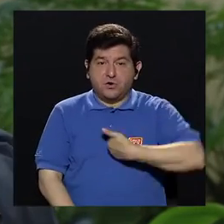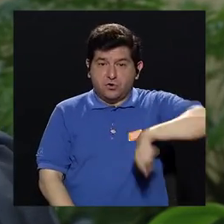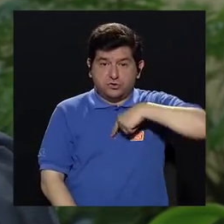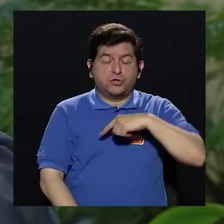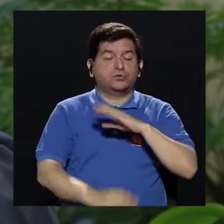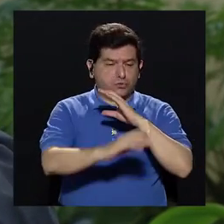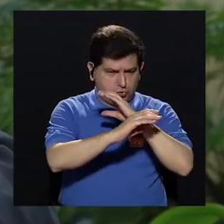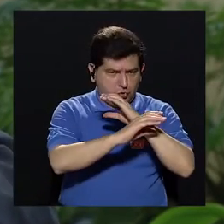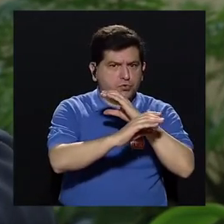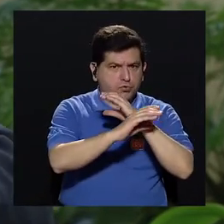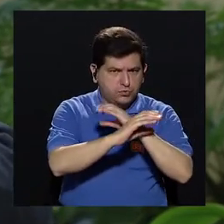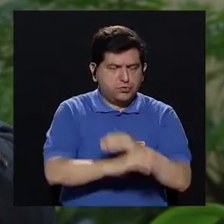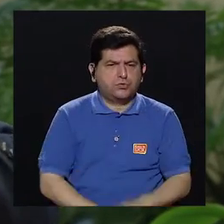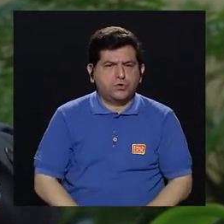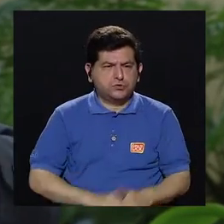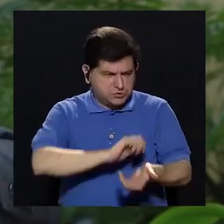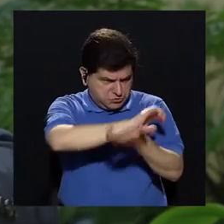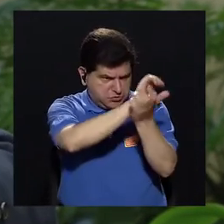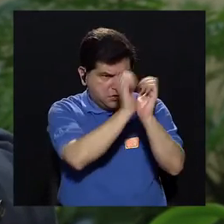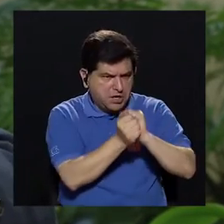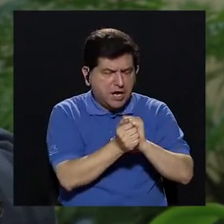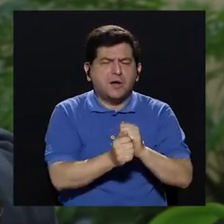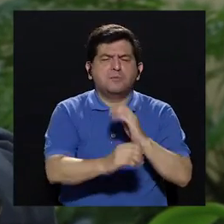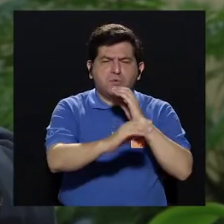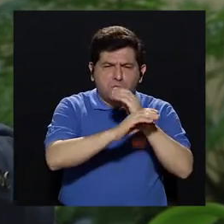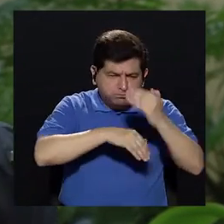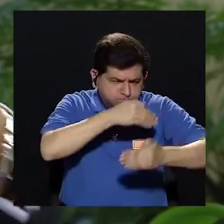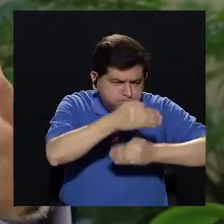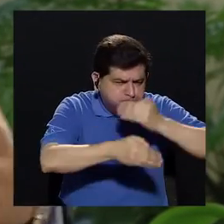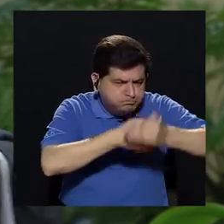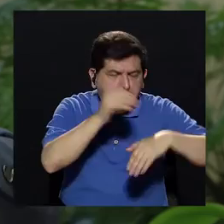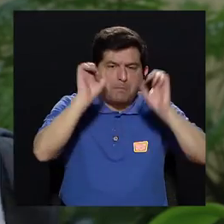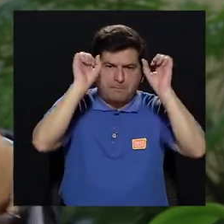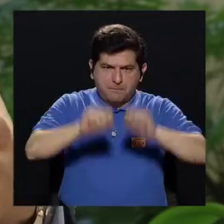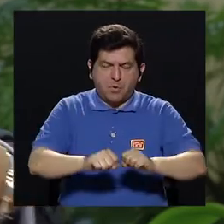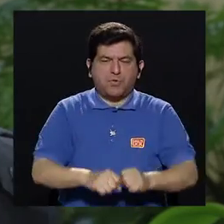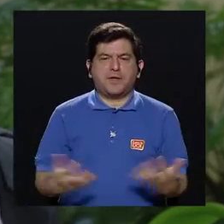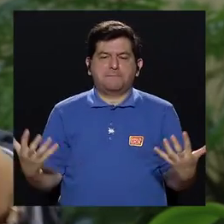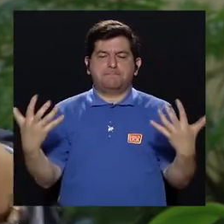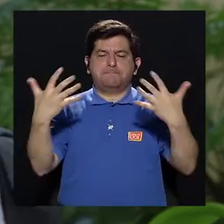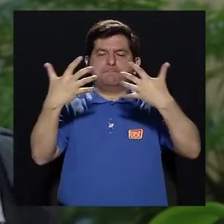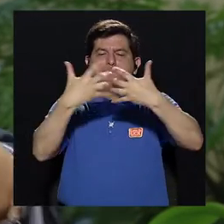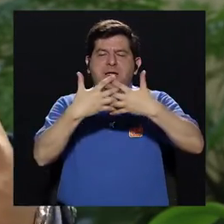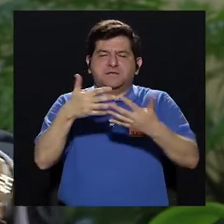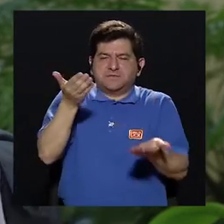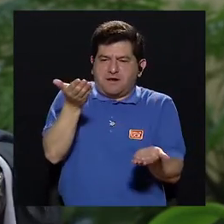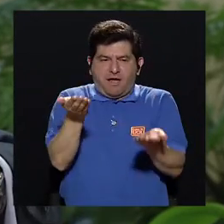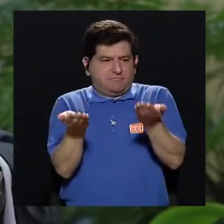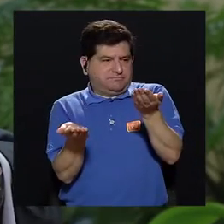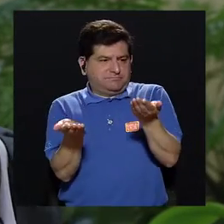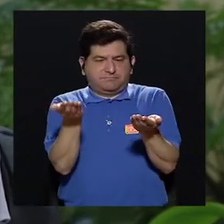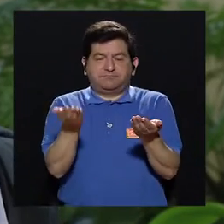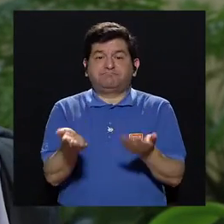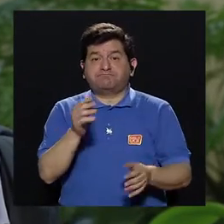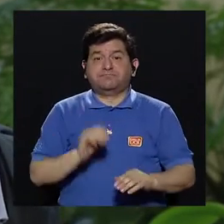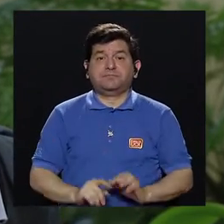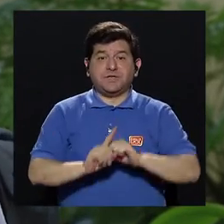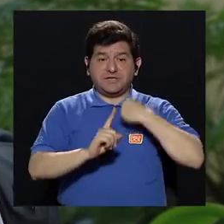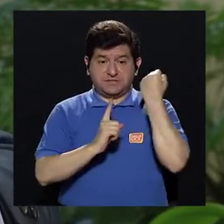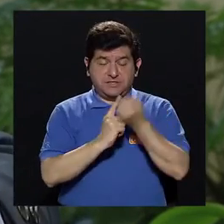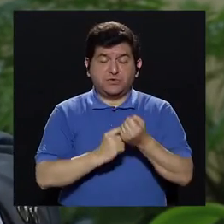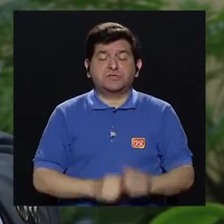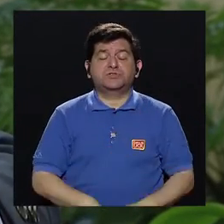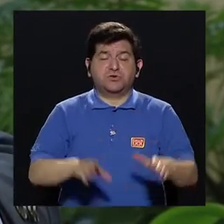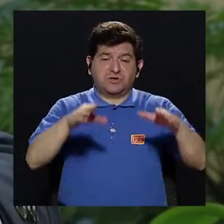somos prudentes y hacemos las reformas con cuidado, podemos lograr una combinación balanceada de tal vez